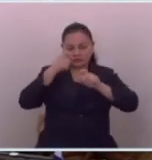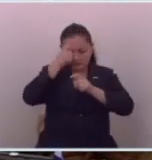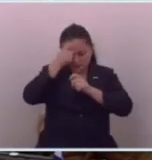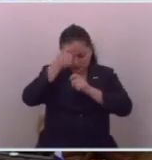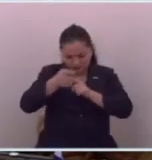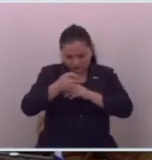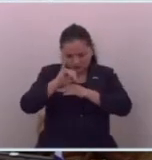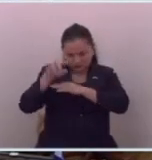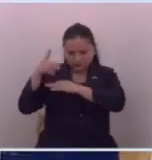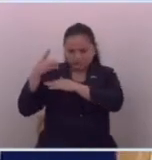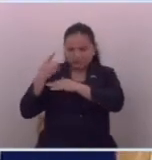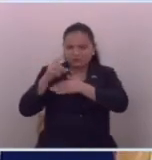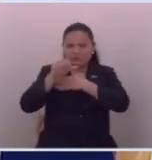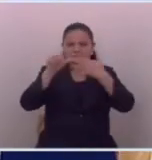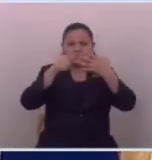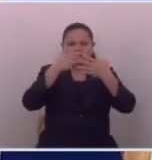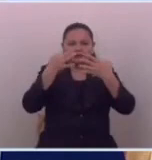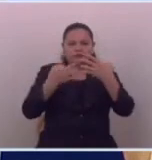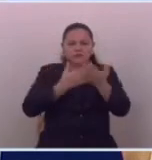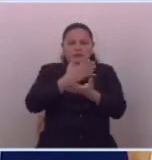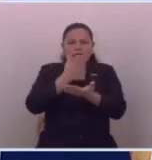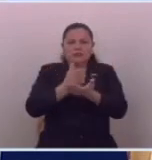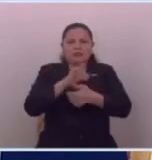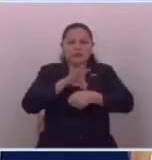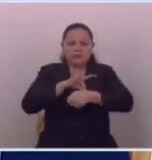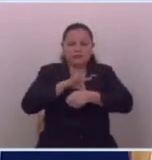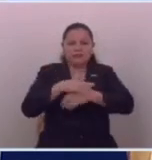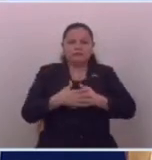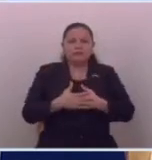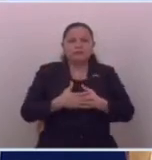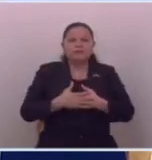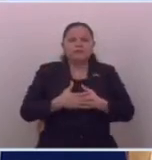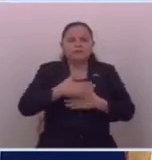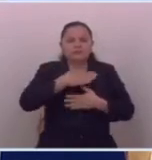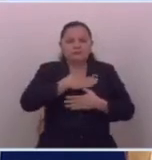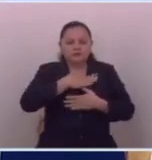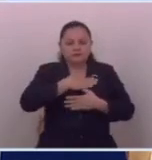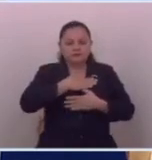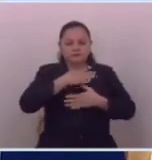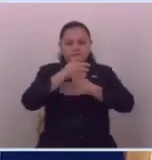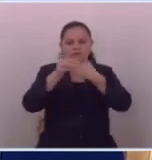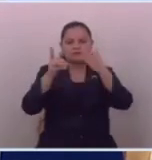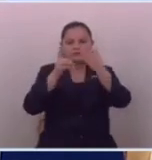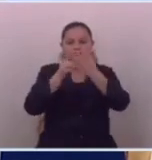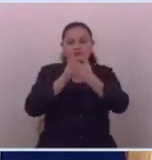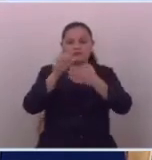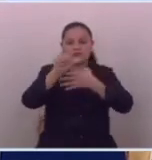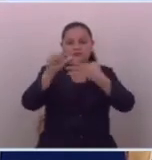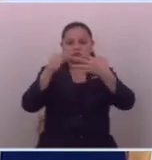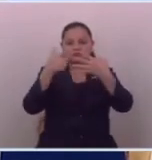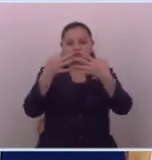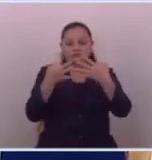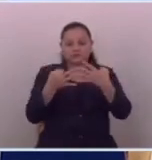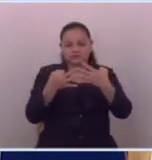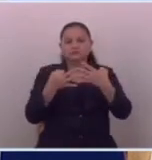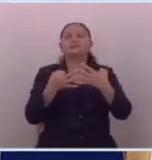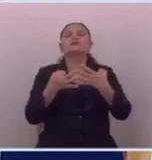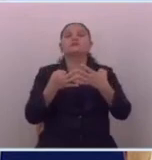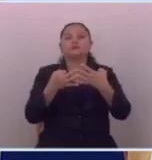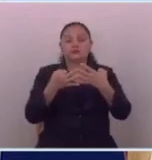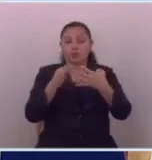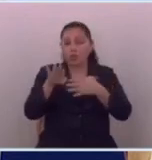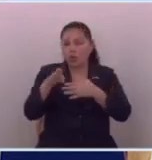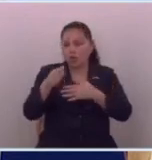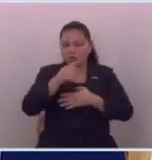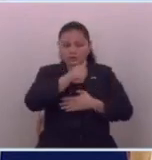honorable Junta Directiva, Asamblea Legislativa presente. En nuestra calidad de diputados de la Asamblea Legislativa y